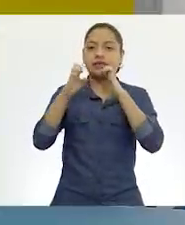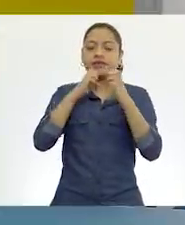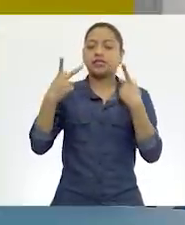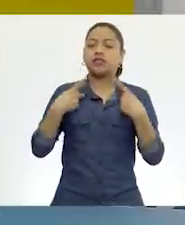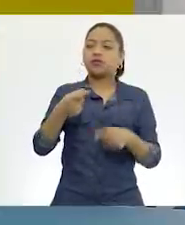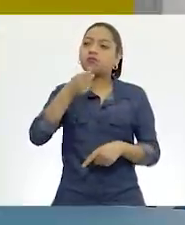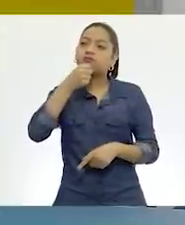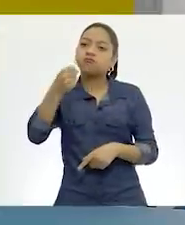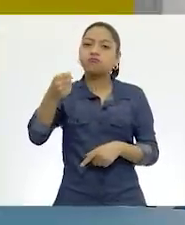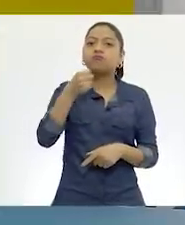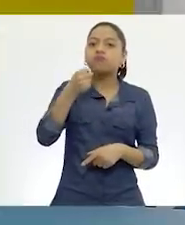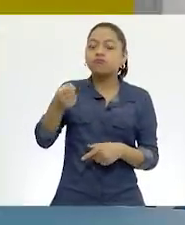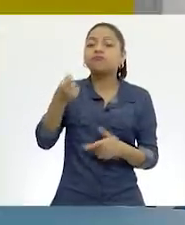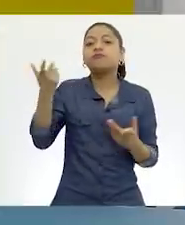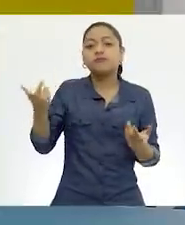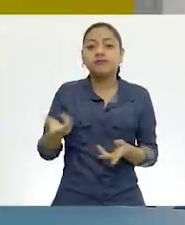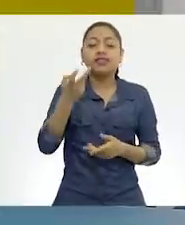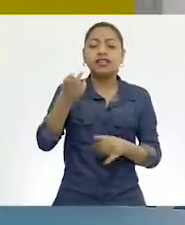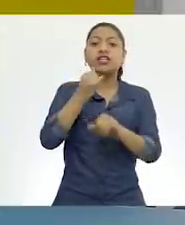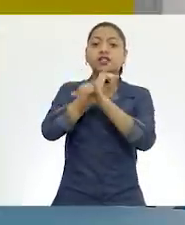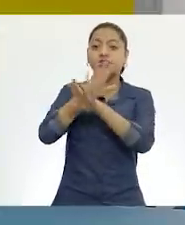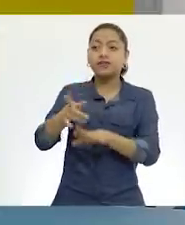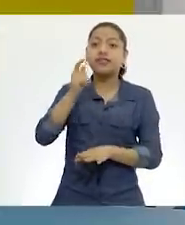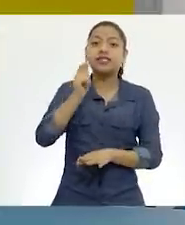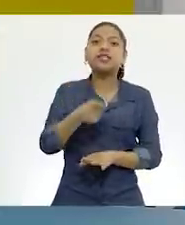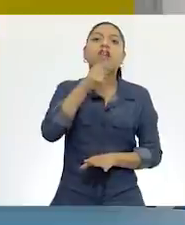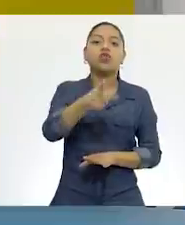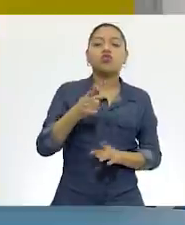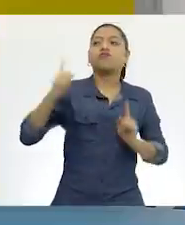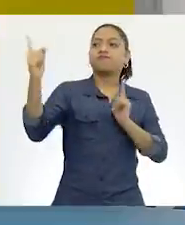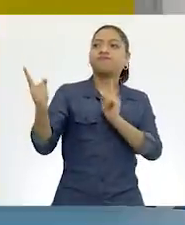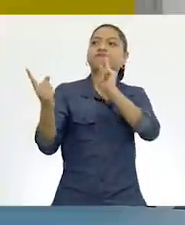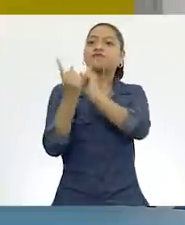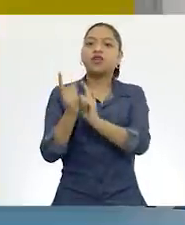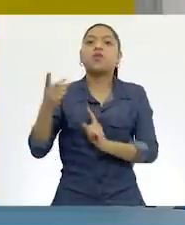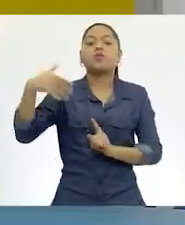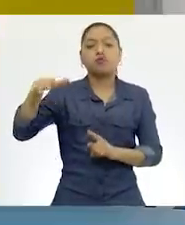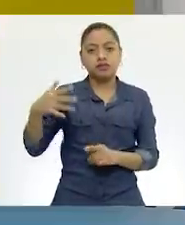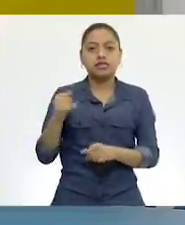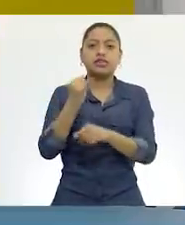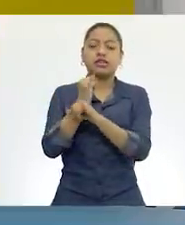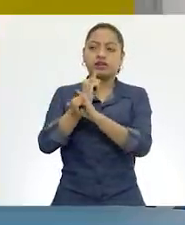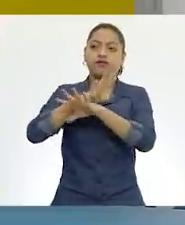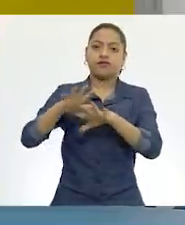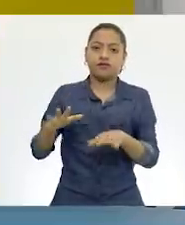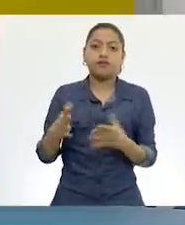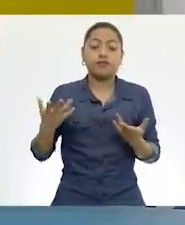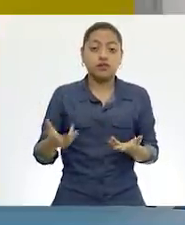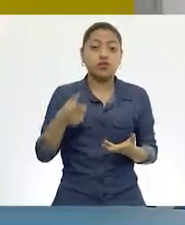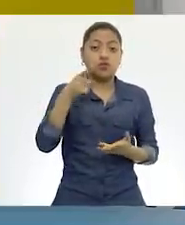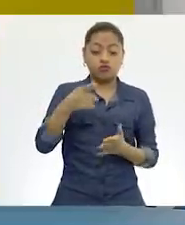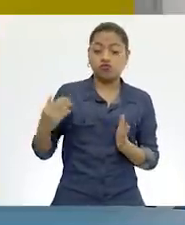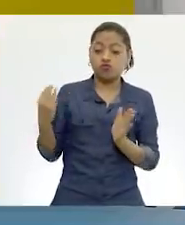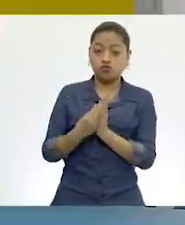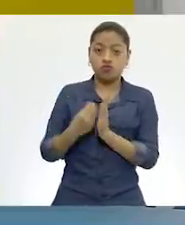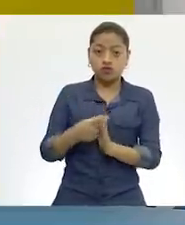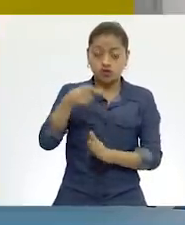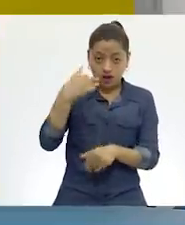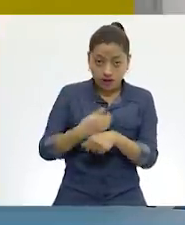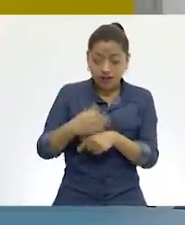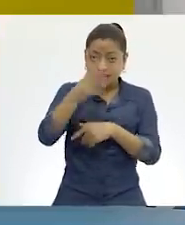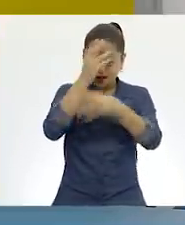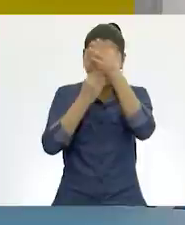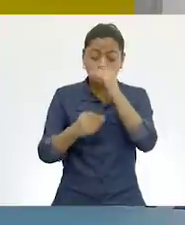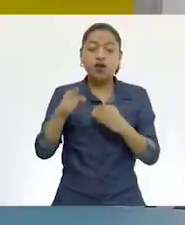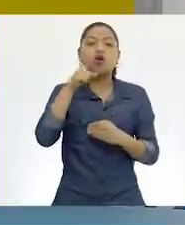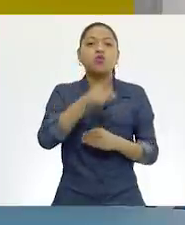que esta sería información también de primera mano. Entonces precisamente en esta sesión, pues nuestro propósito es que tú